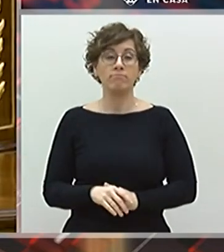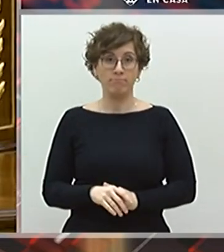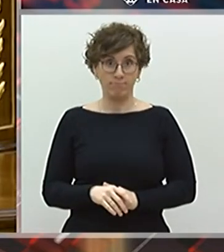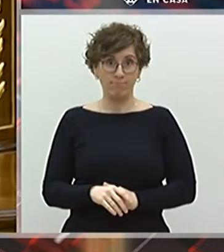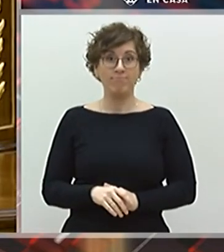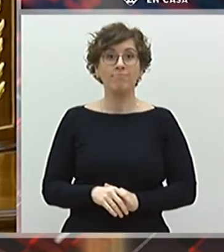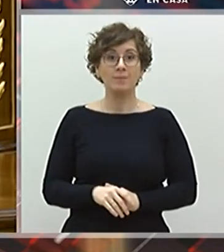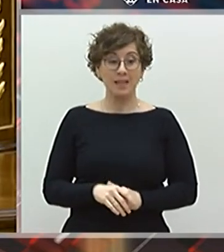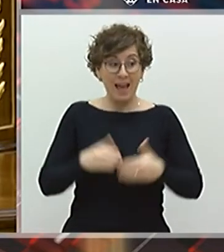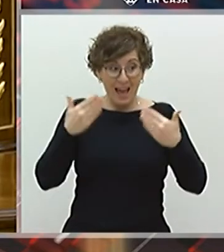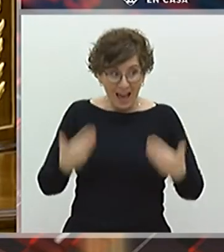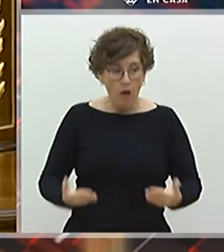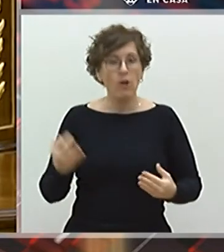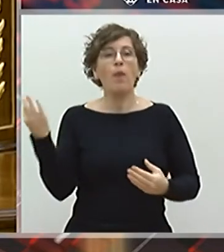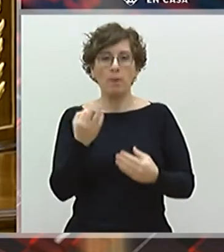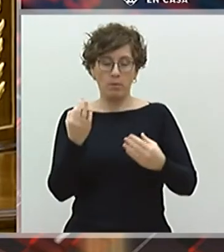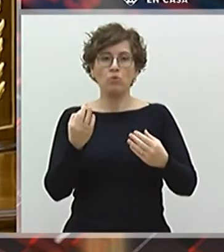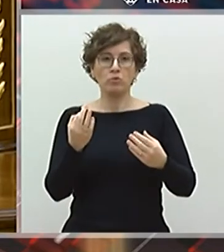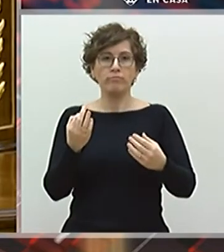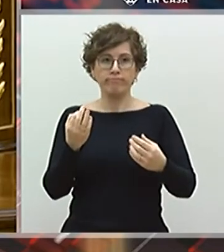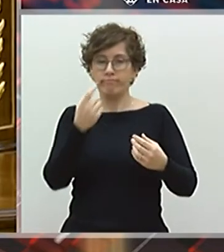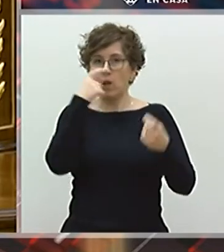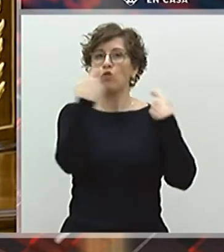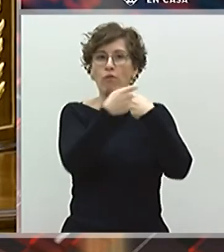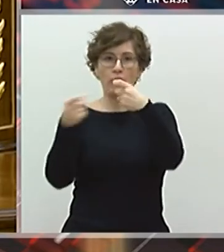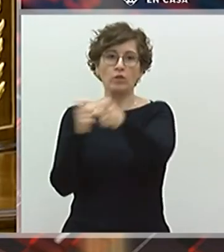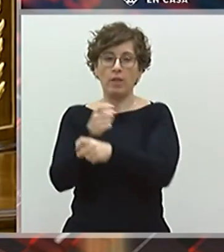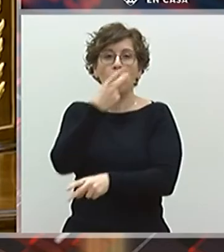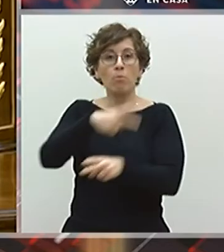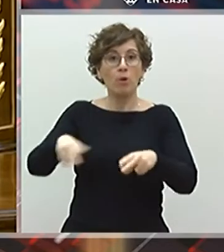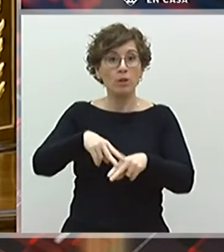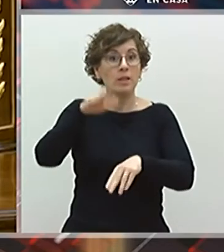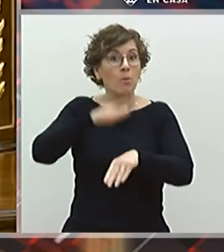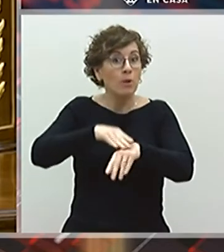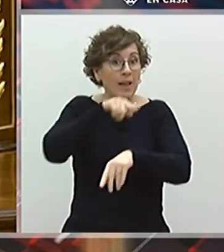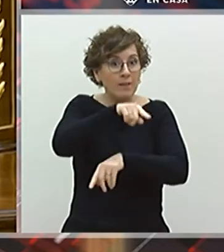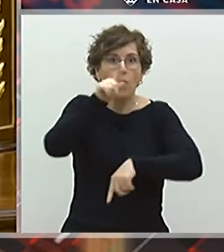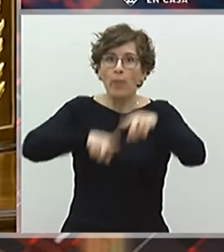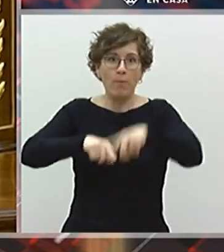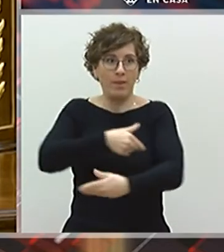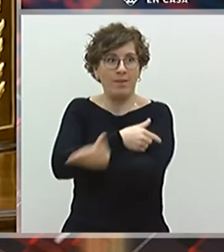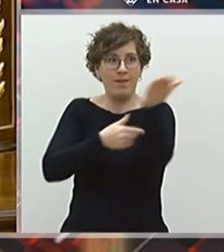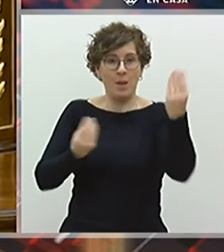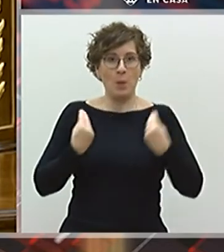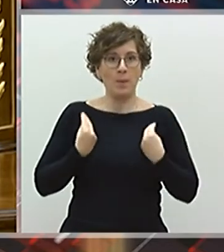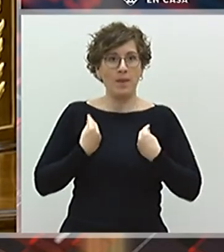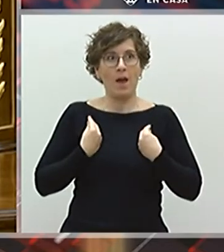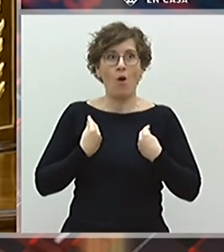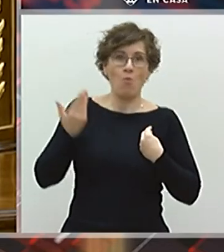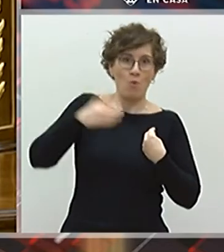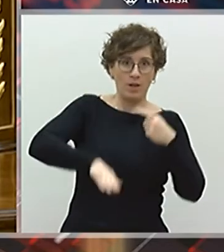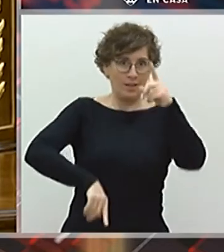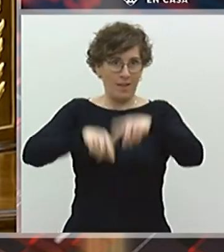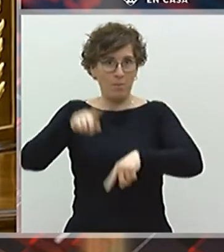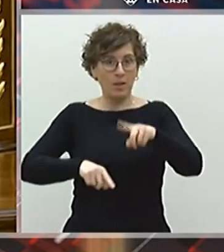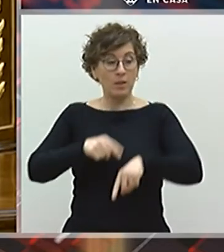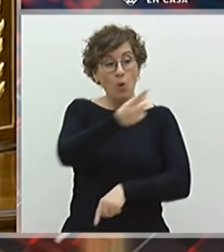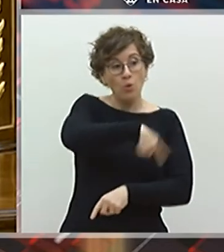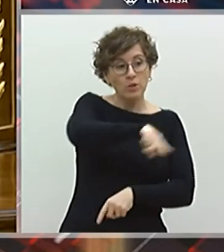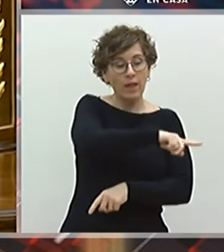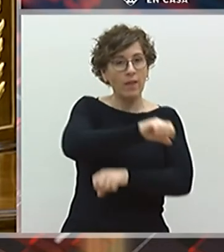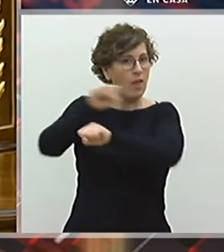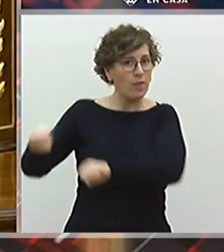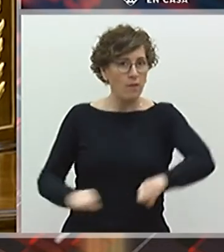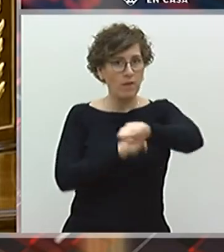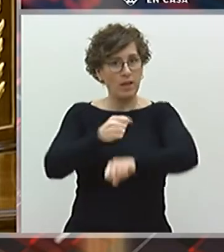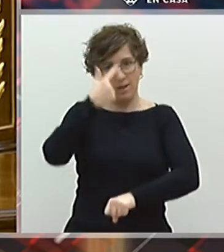porque nos va la vida, muchas vidas. Ustedes han decidido defender una razón de Estado en la que la